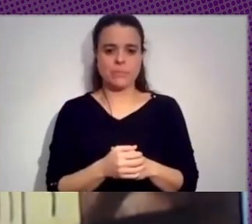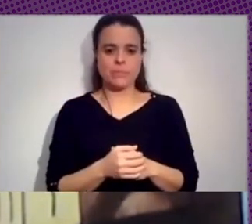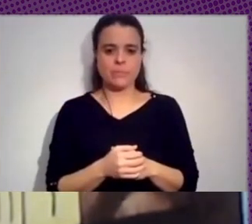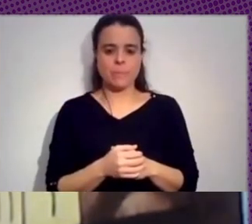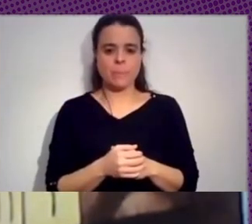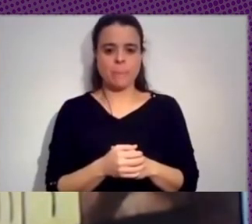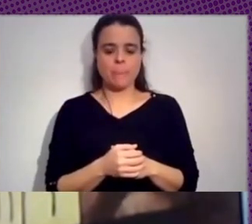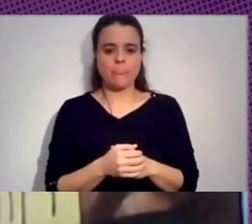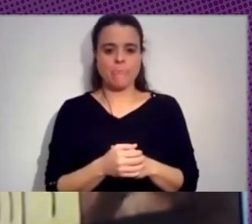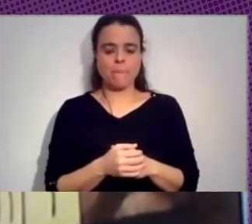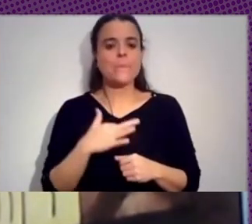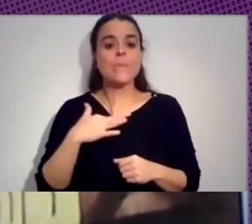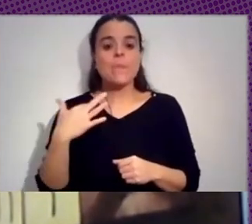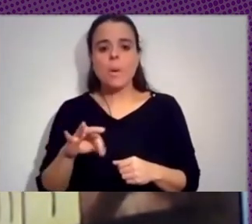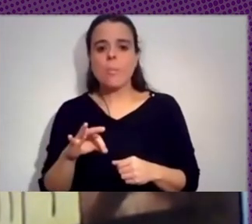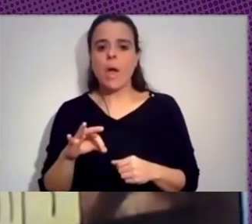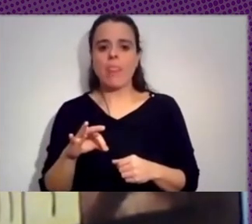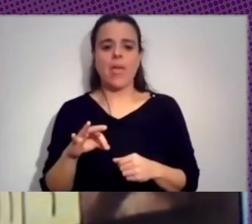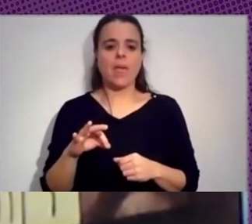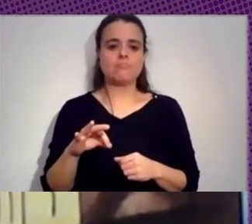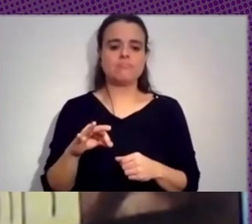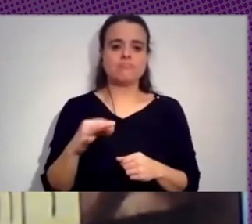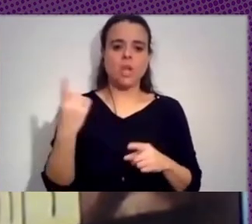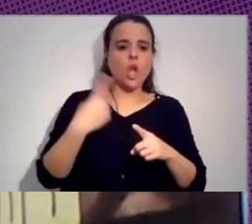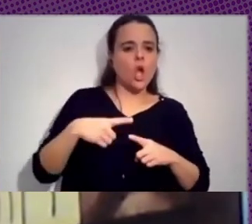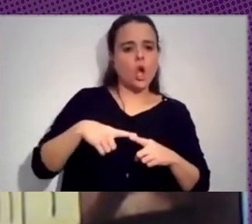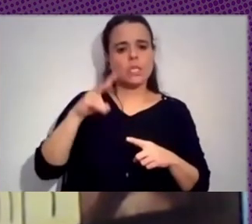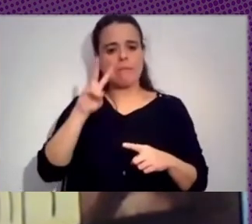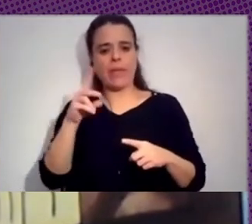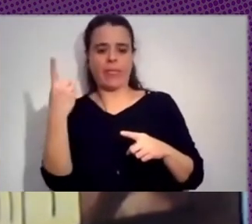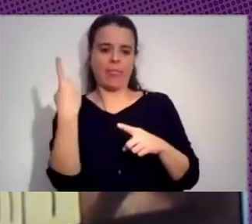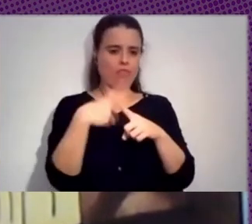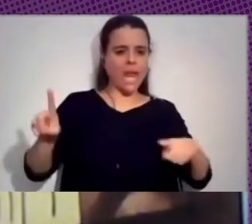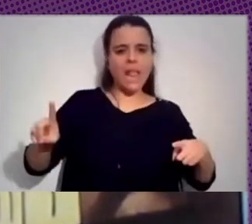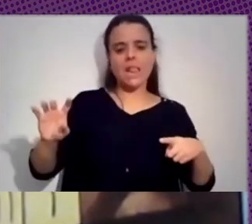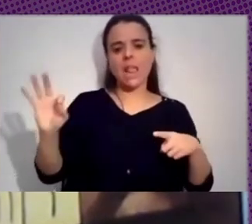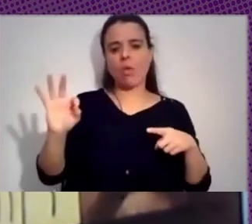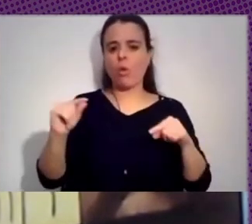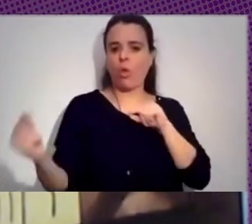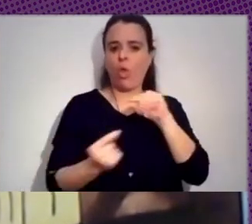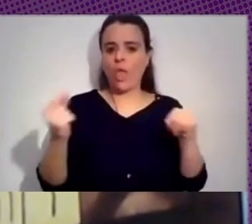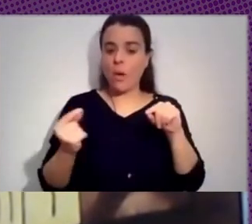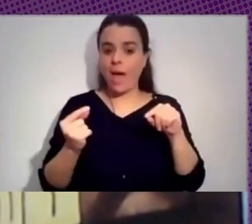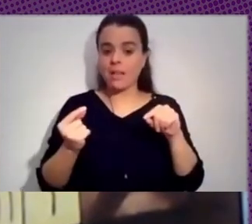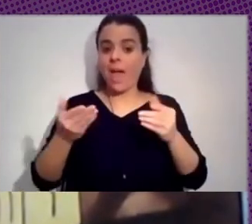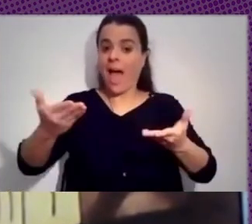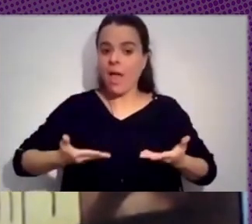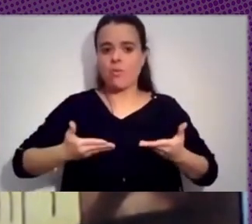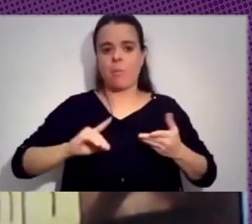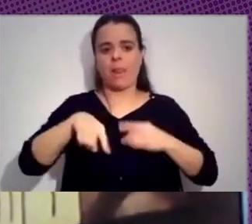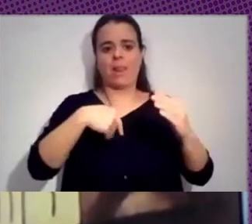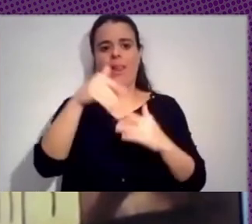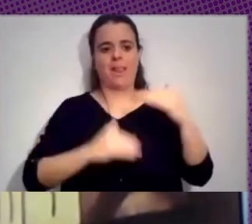podamos tener en discrepancias o puntos de debate nos ayuden a construir mejores soluciones. Así que, muchísimas gracias